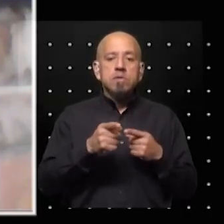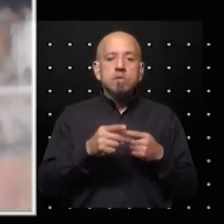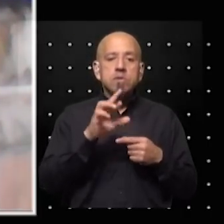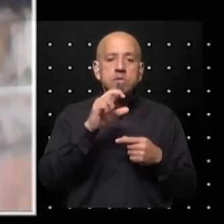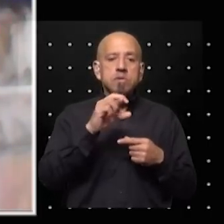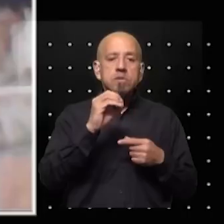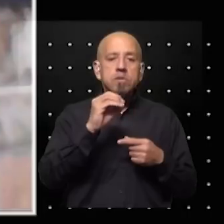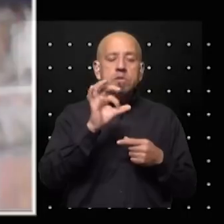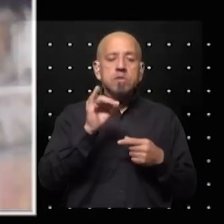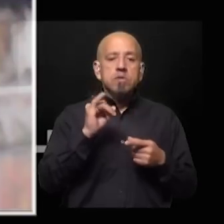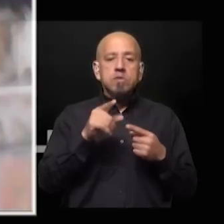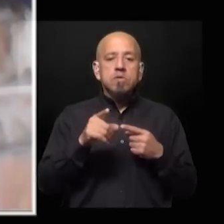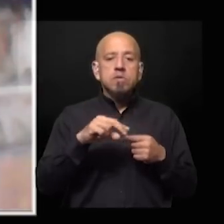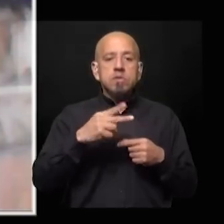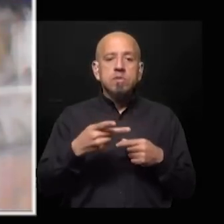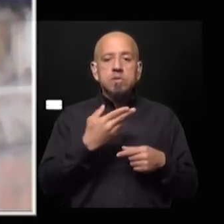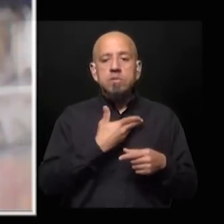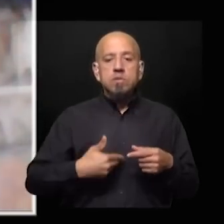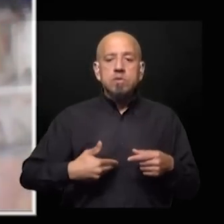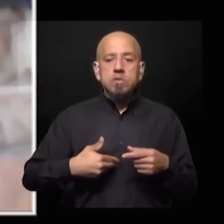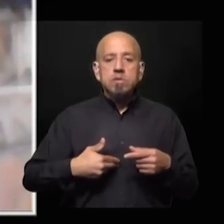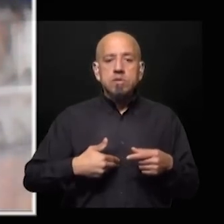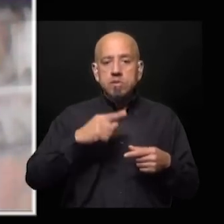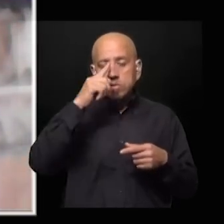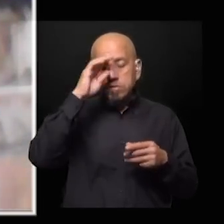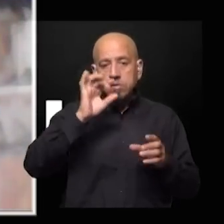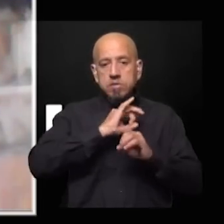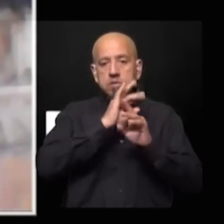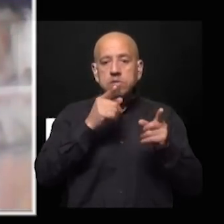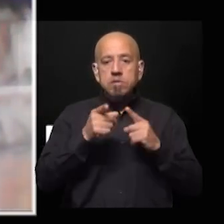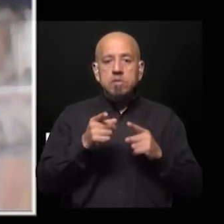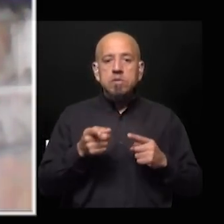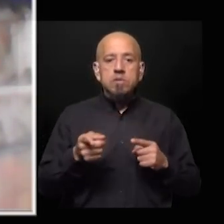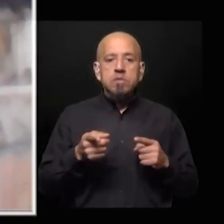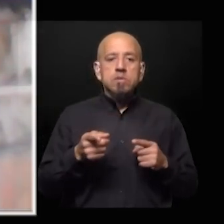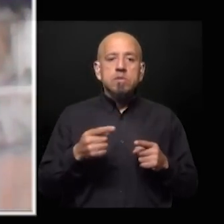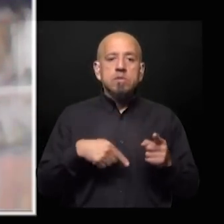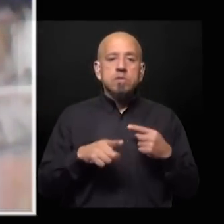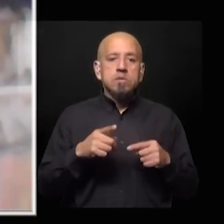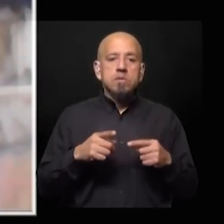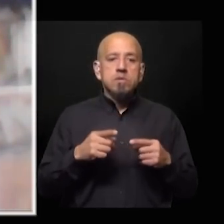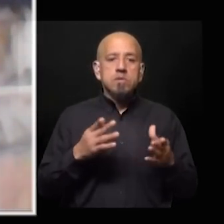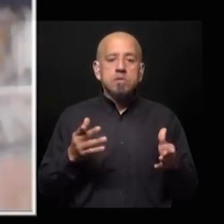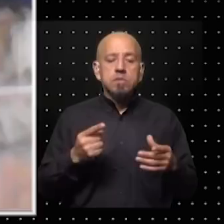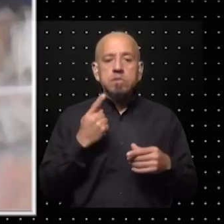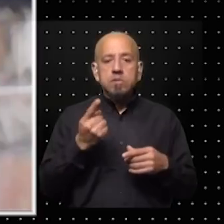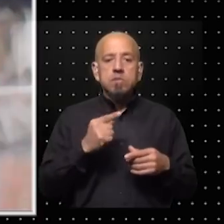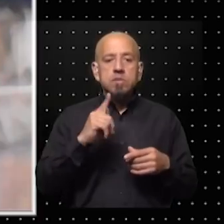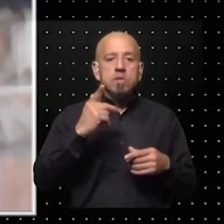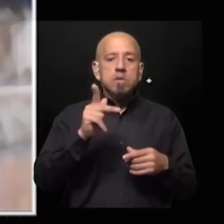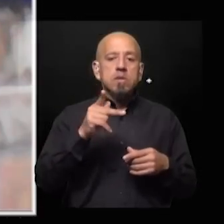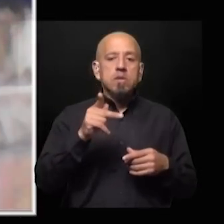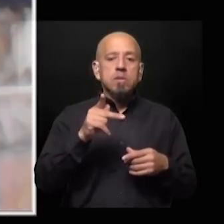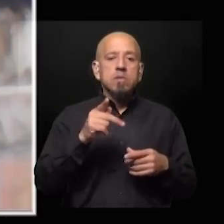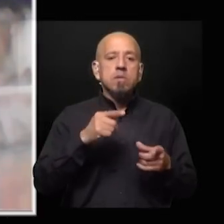además de vicepresidente que es claramente una de los exponentes más más centrales del kirchnerismo así que